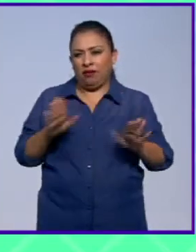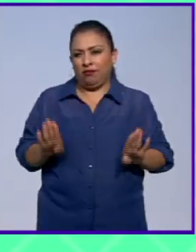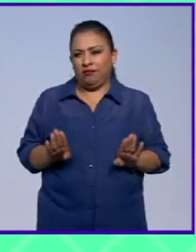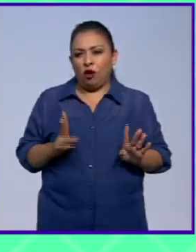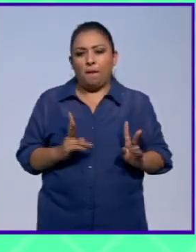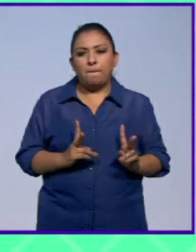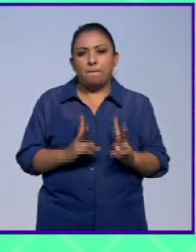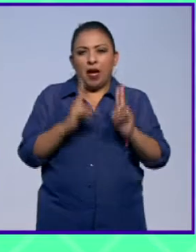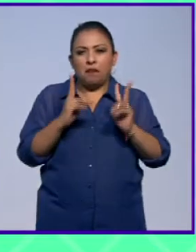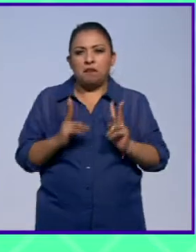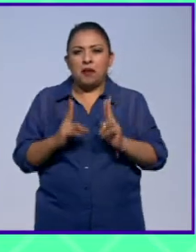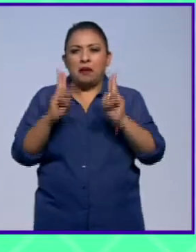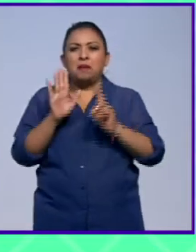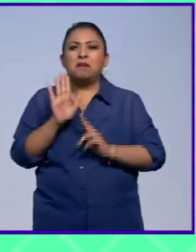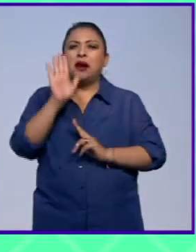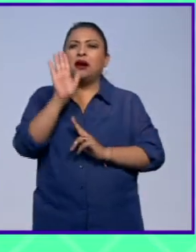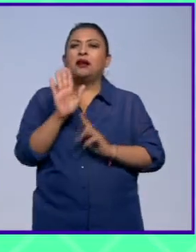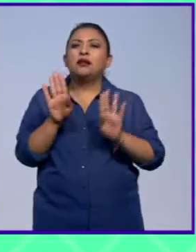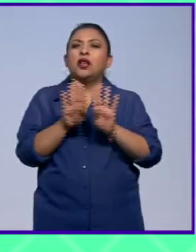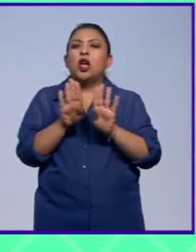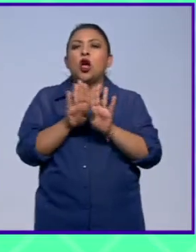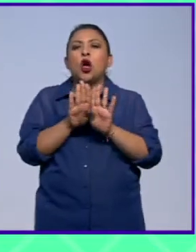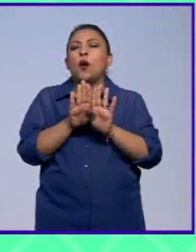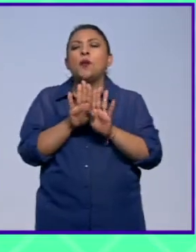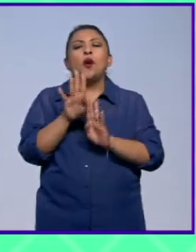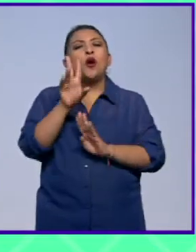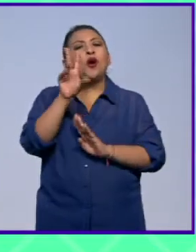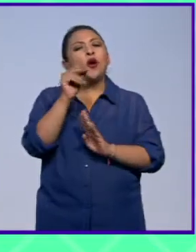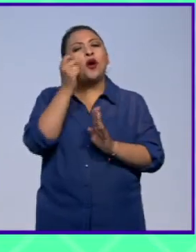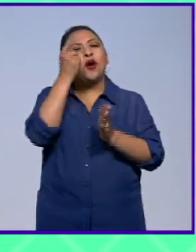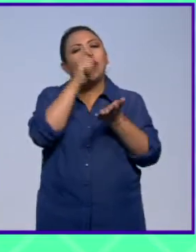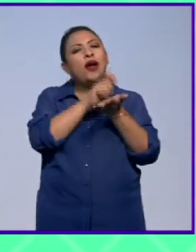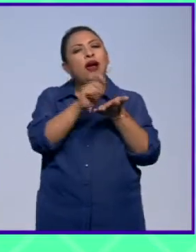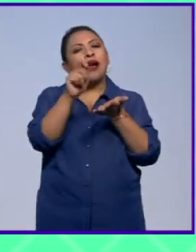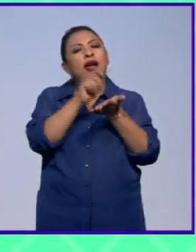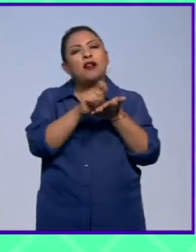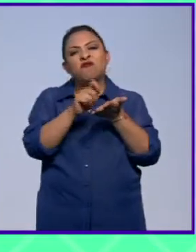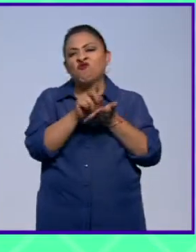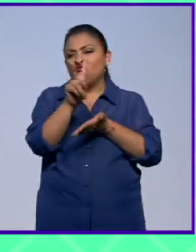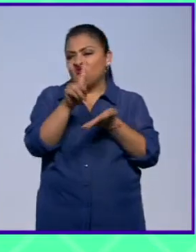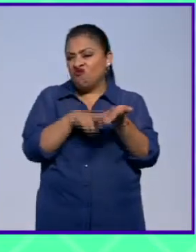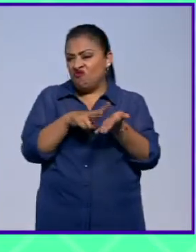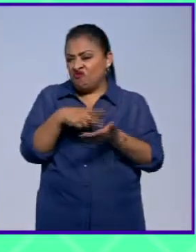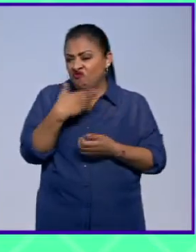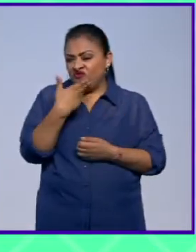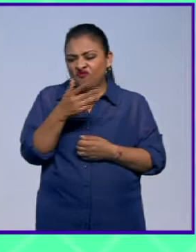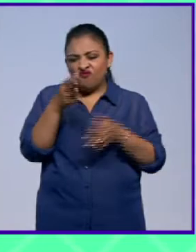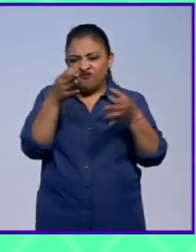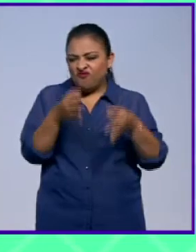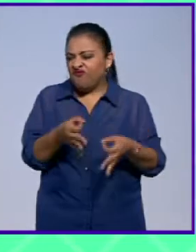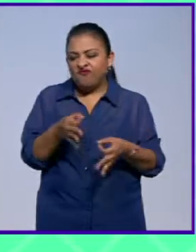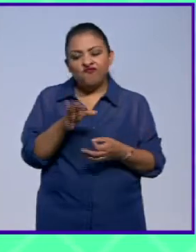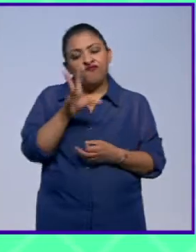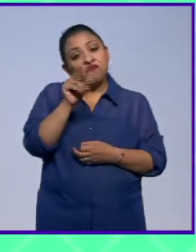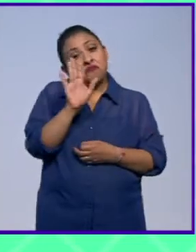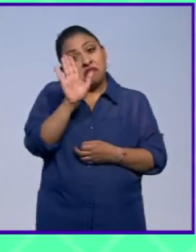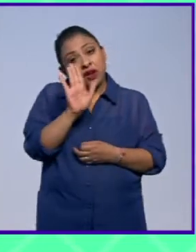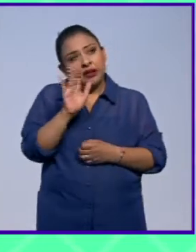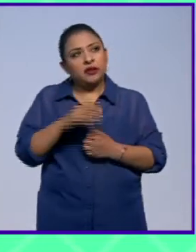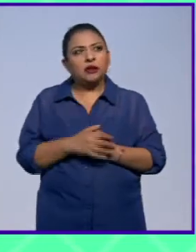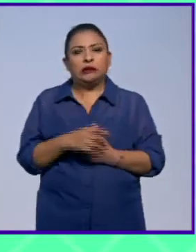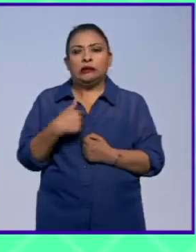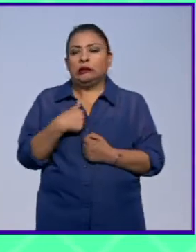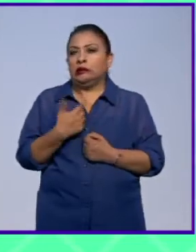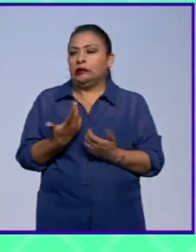y parecía como que no era una escritura válida. Entonces, no me